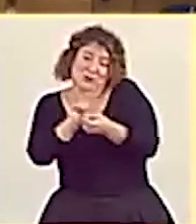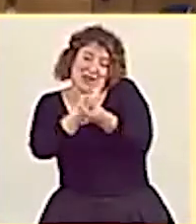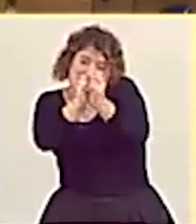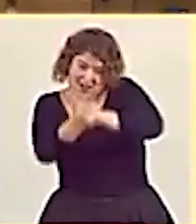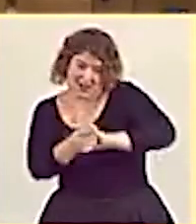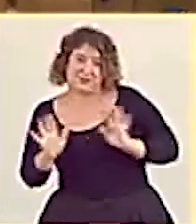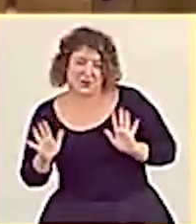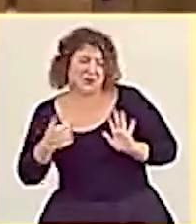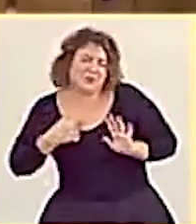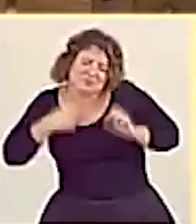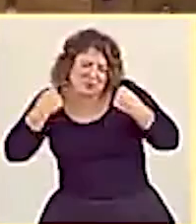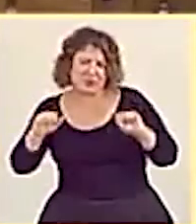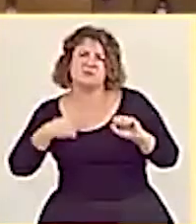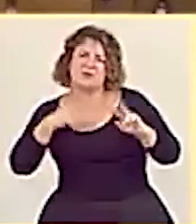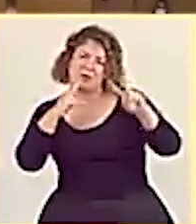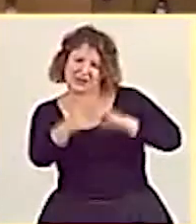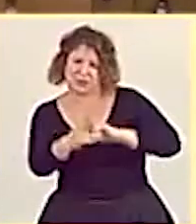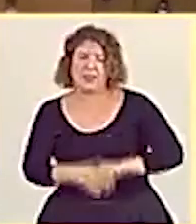misma.